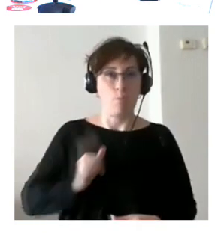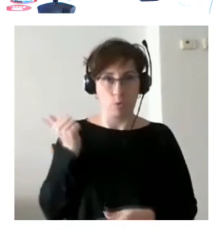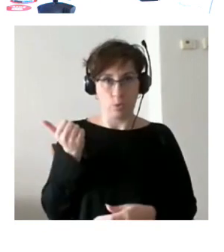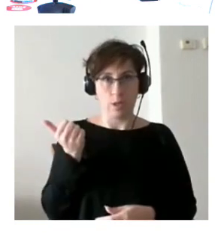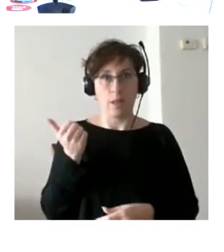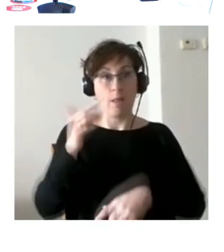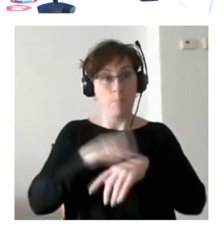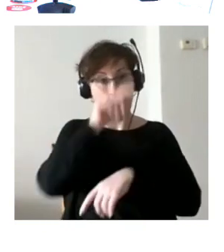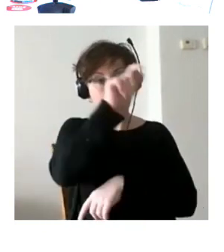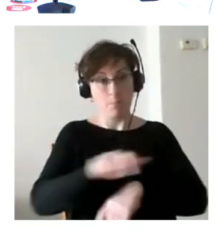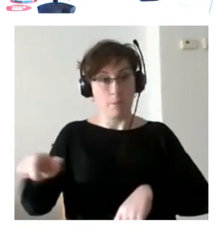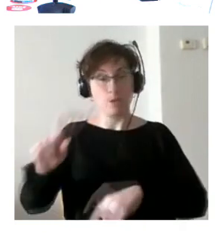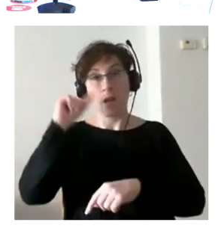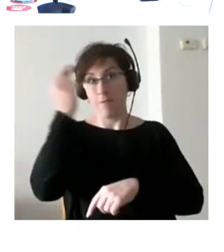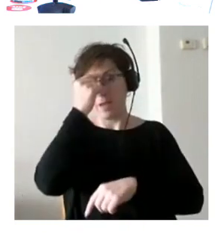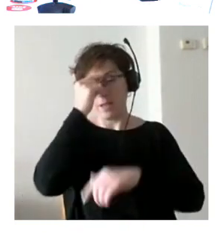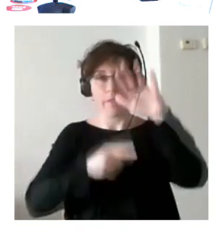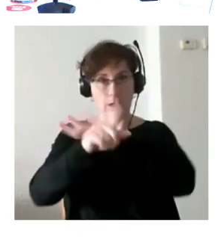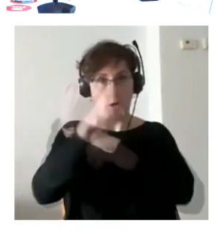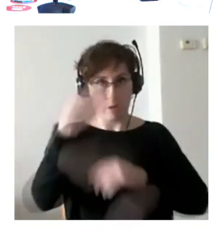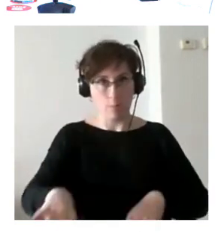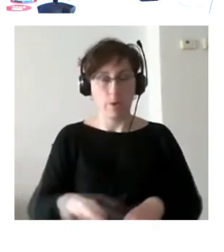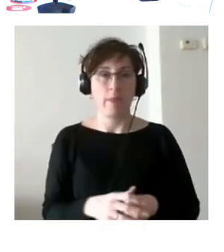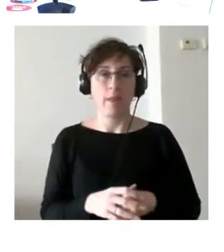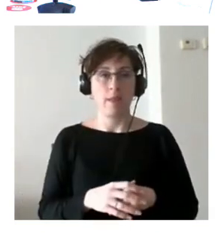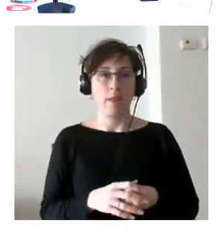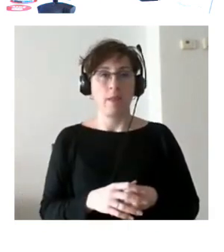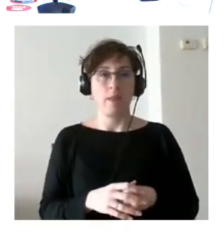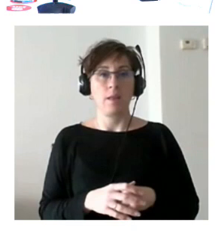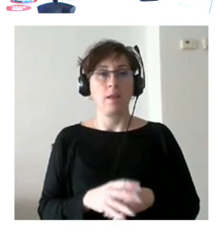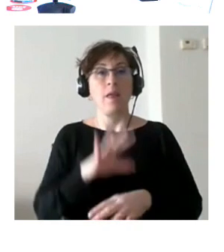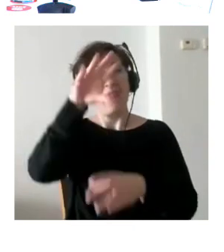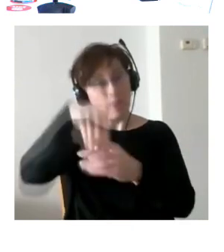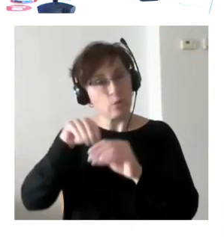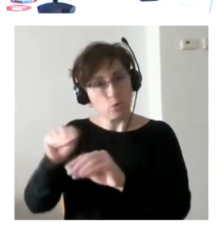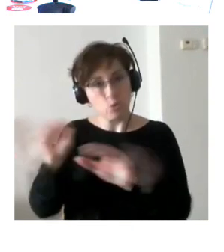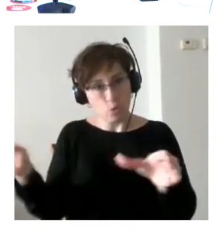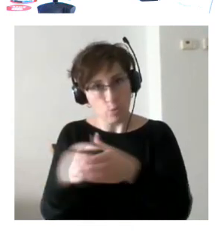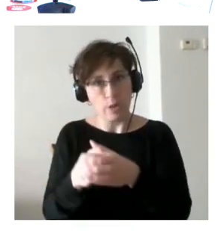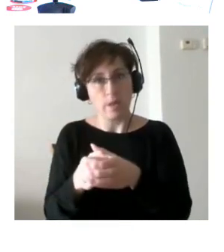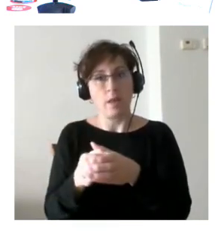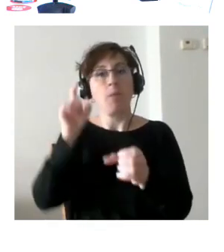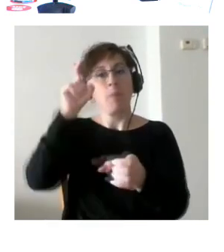desarrolle habilidades estando en acción contribuyendo en su comunidad participando en diferentes actividades